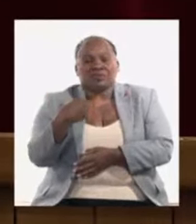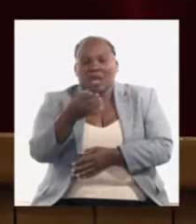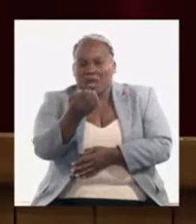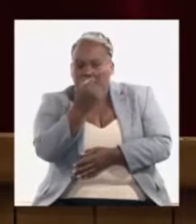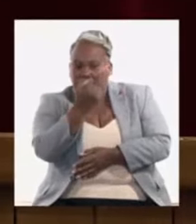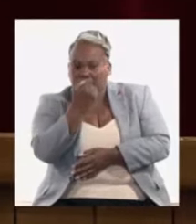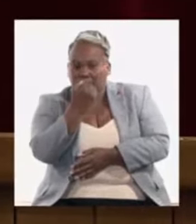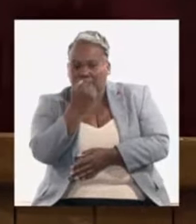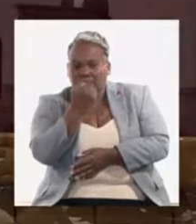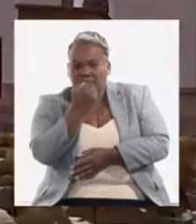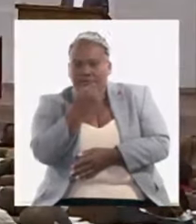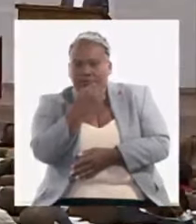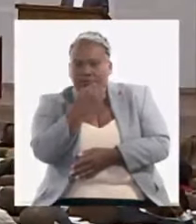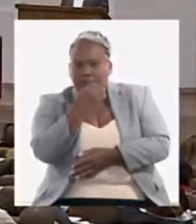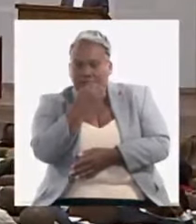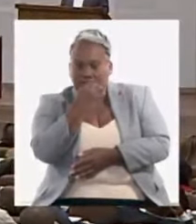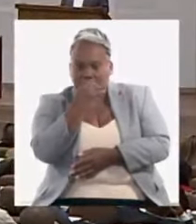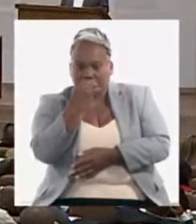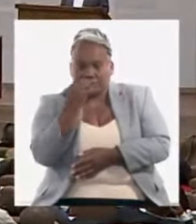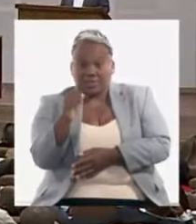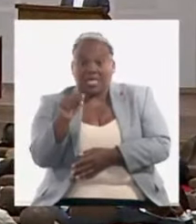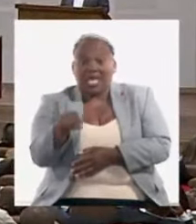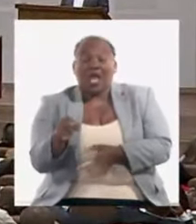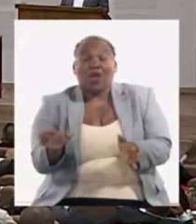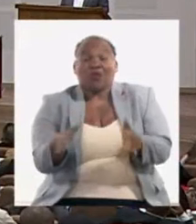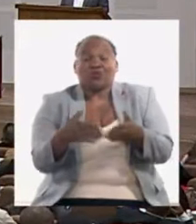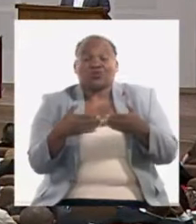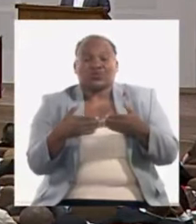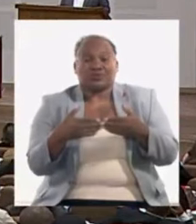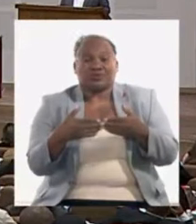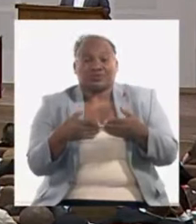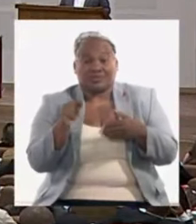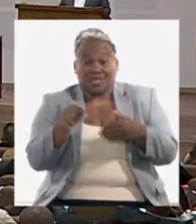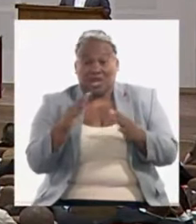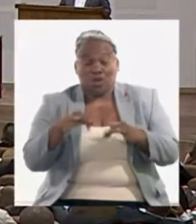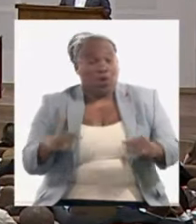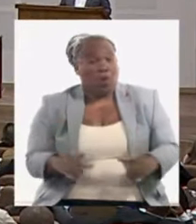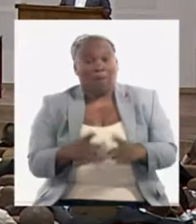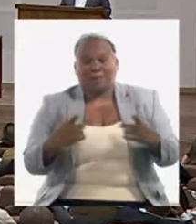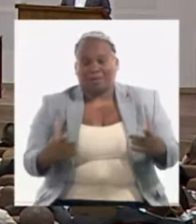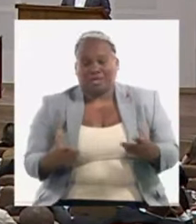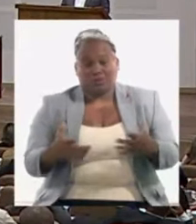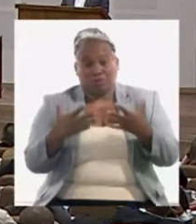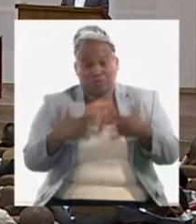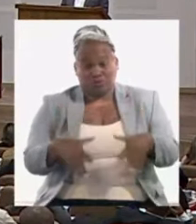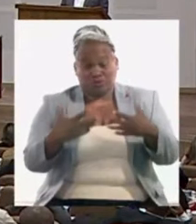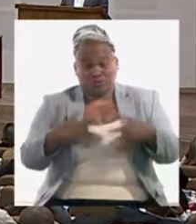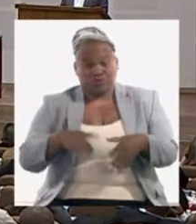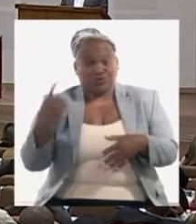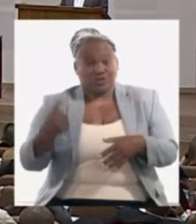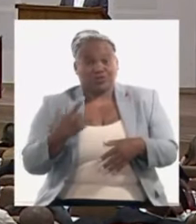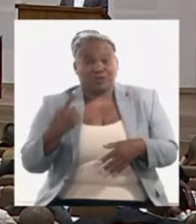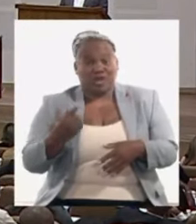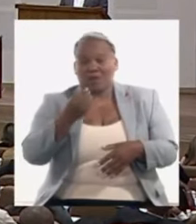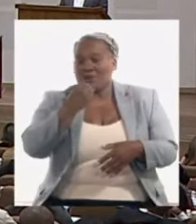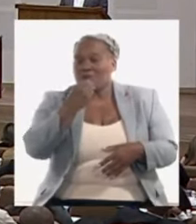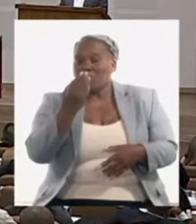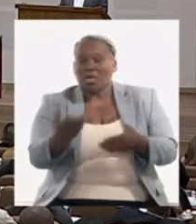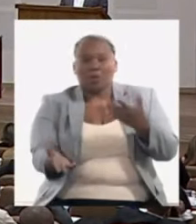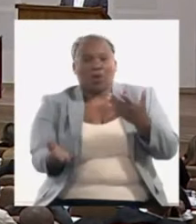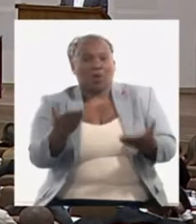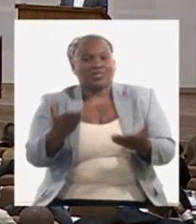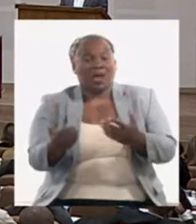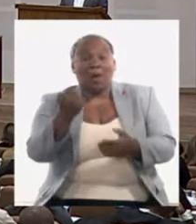dos ratificar la conclusión de que los incumplimientos de las producciones nacionales no los podemos compensar con más